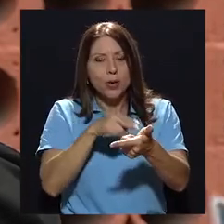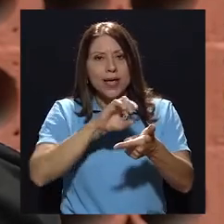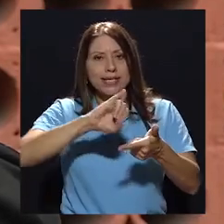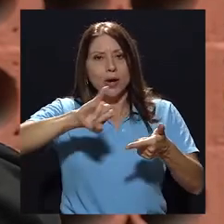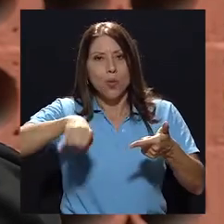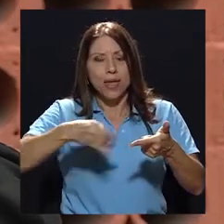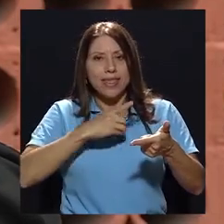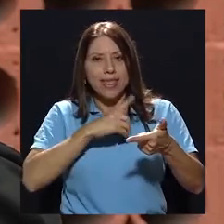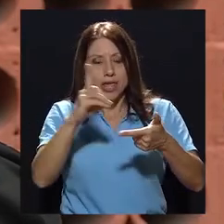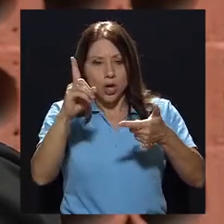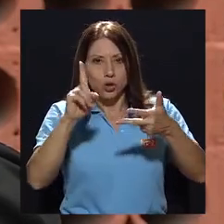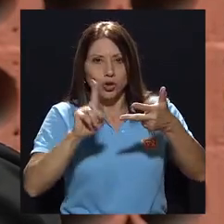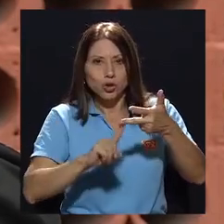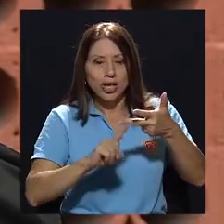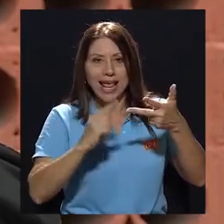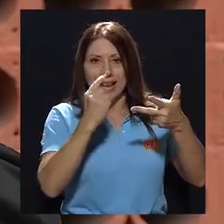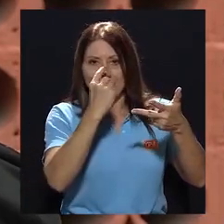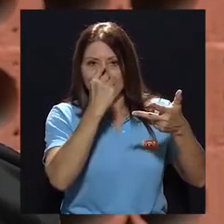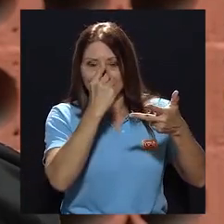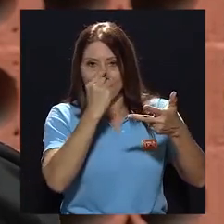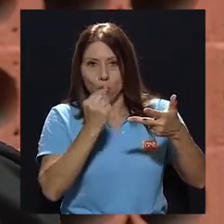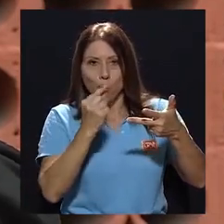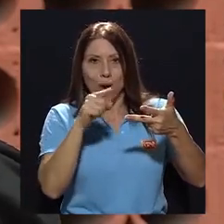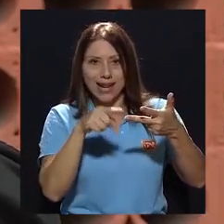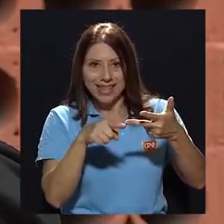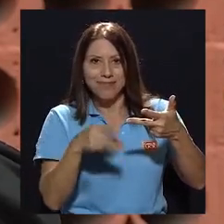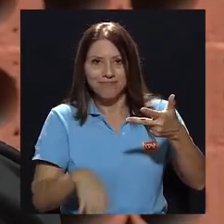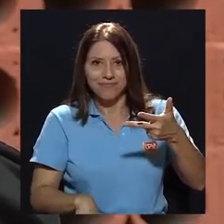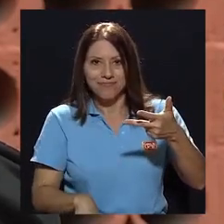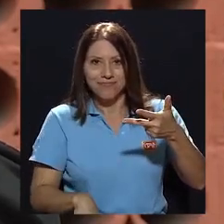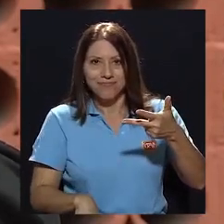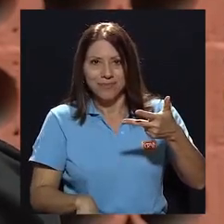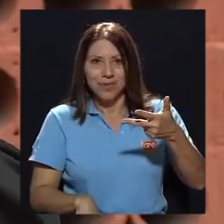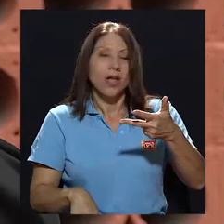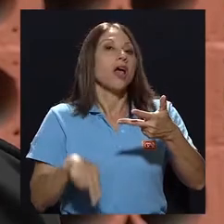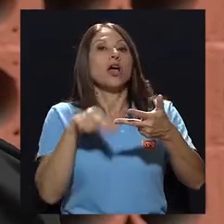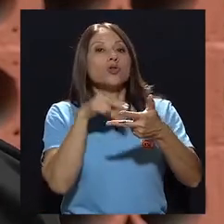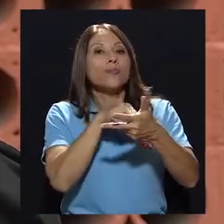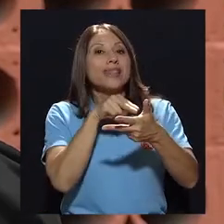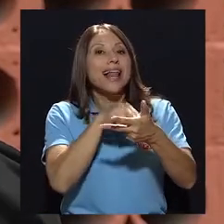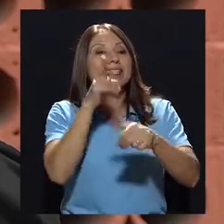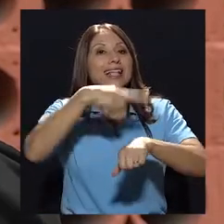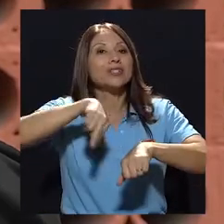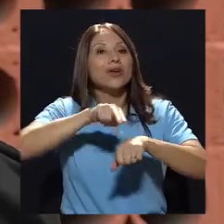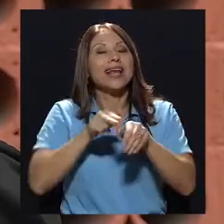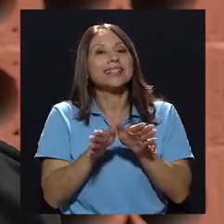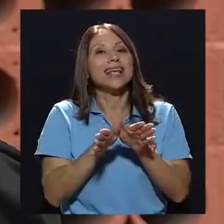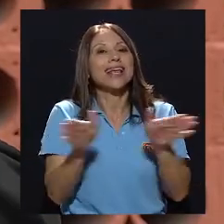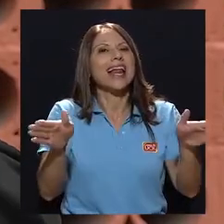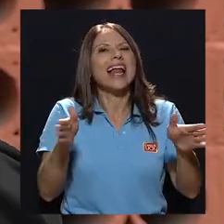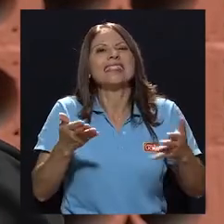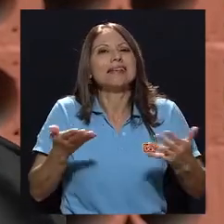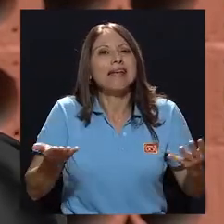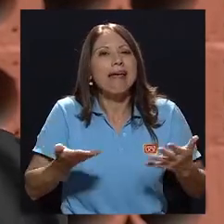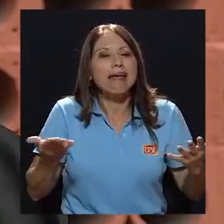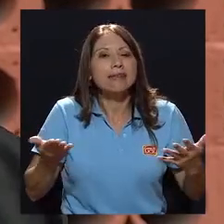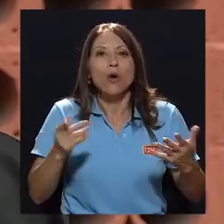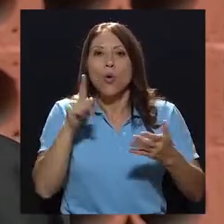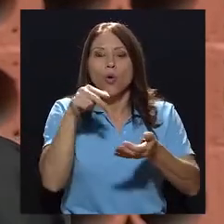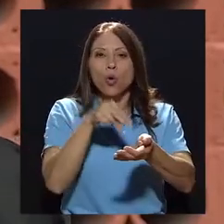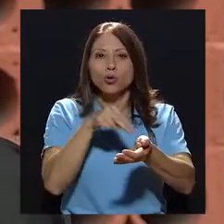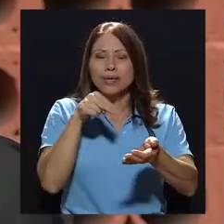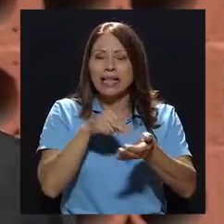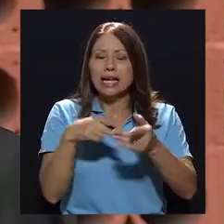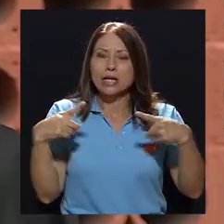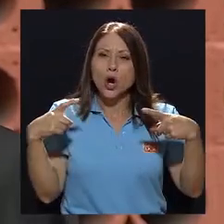el Hospital San Juan de Dios, el Hospital Calderón Guardia. Hospitales nacionales generales, es un hospital de altísima